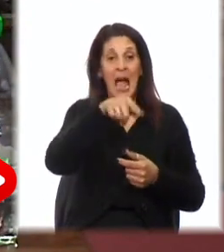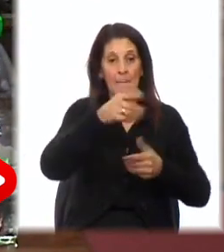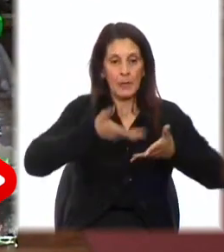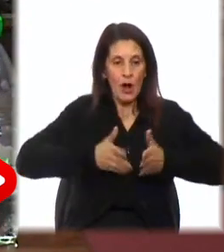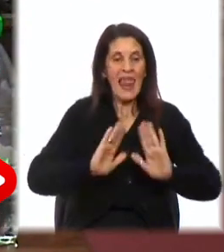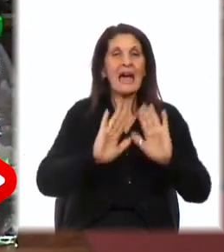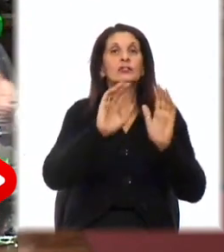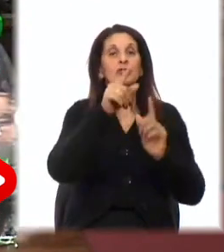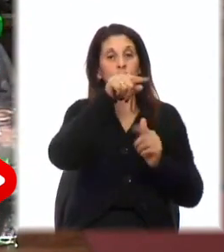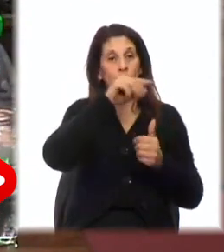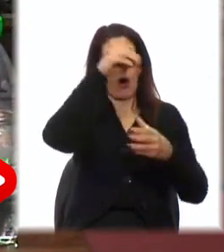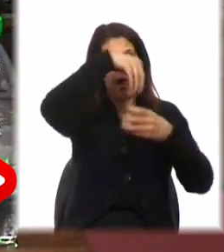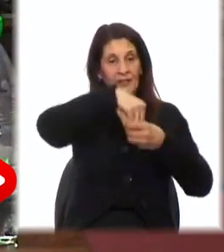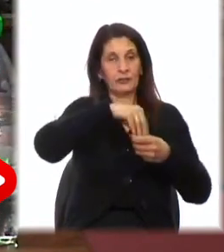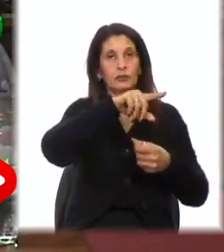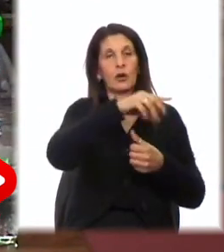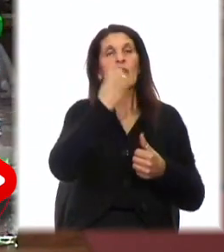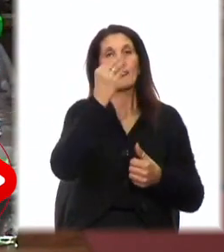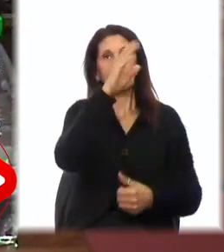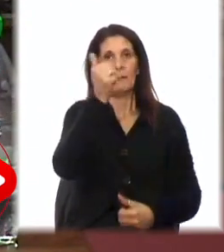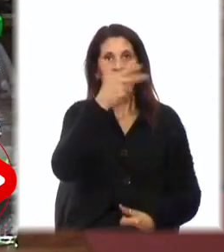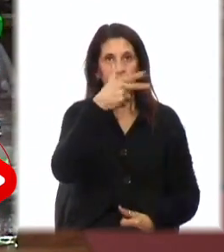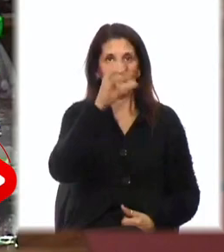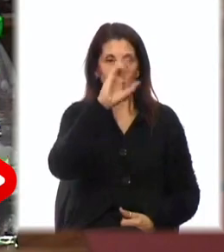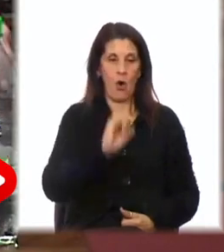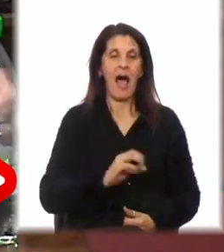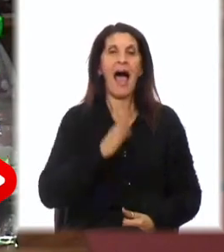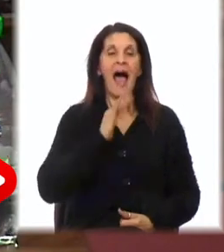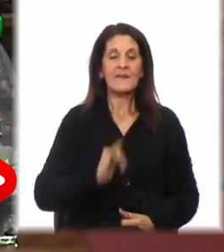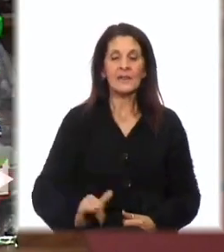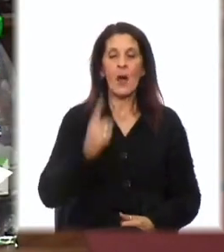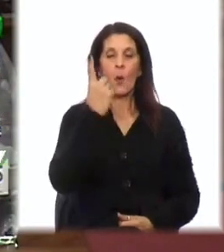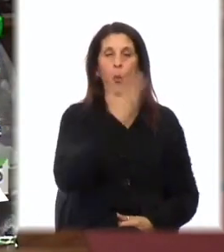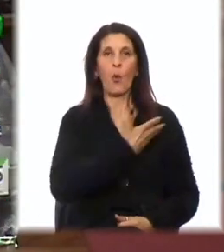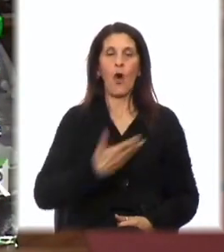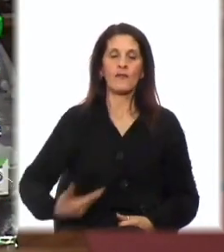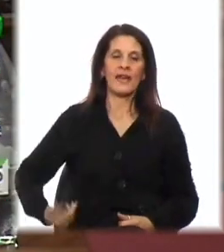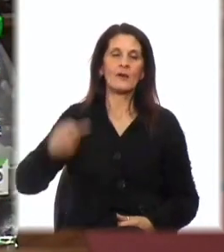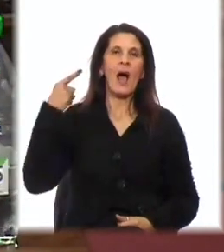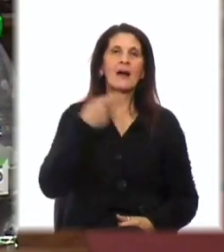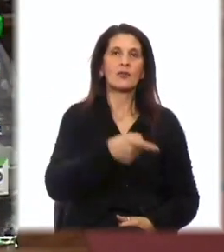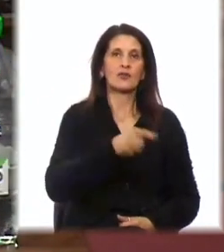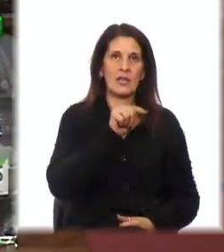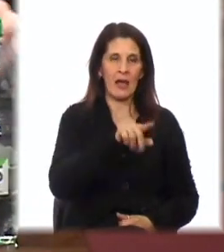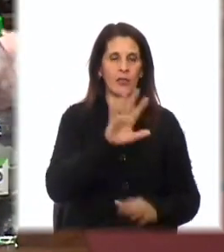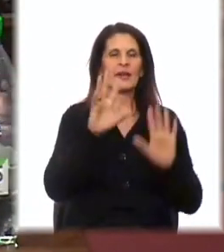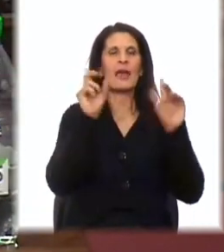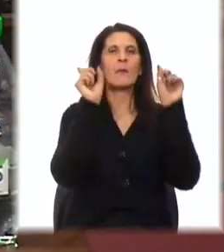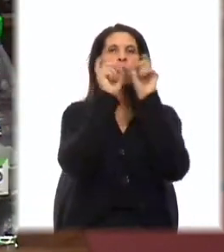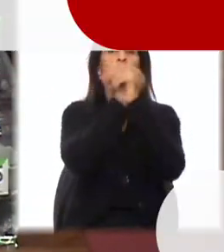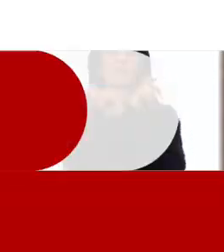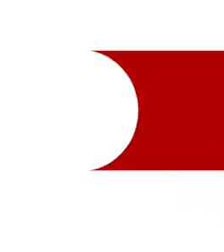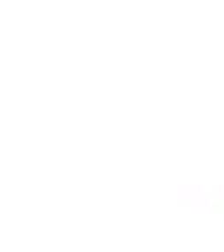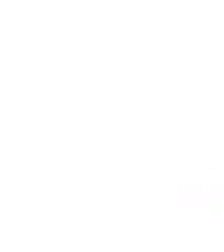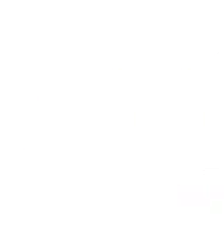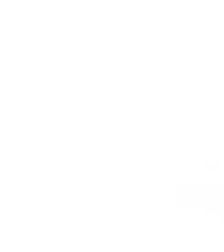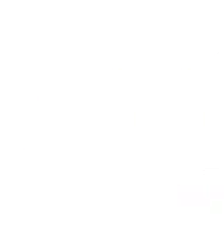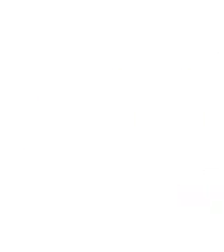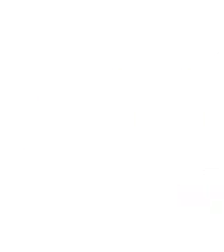Aldunate. Allí no había dictadura, había un gobierno asediado y acosado por una situación dificilísima para el país.